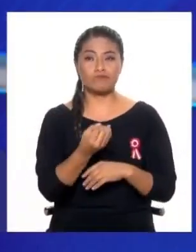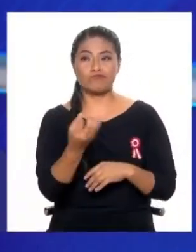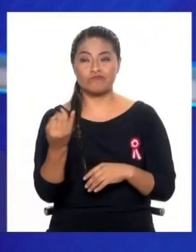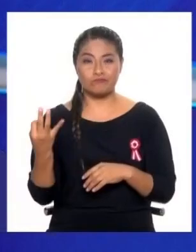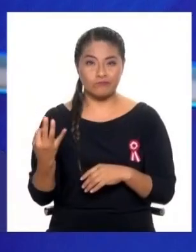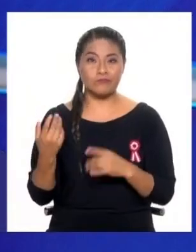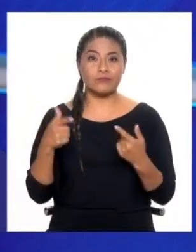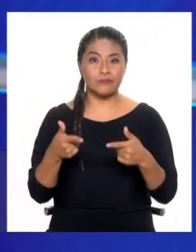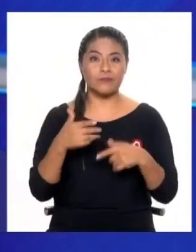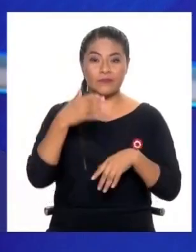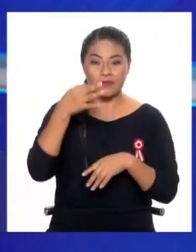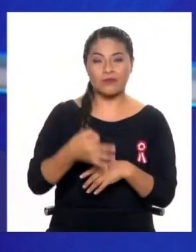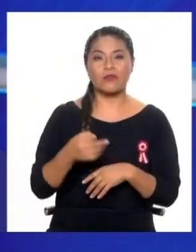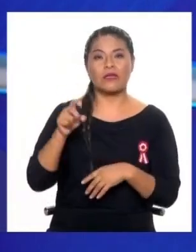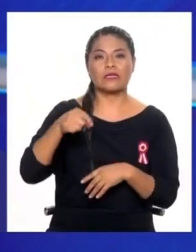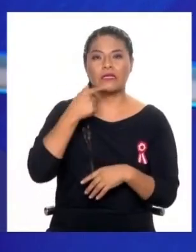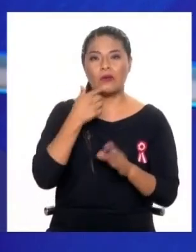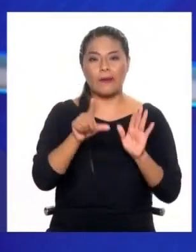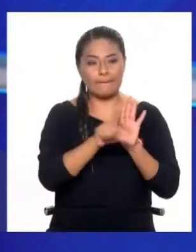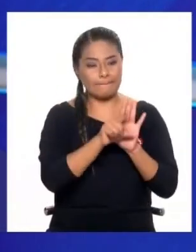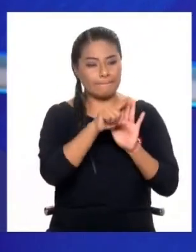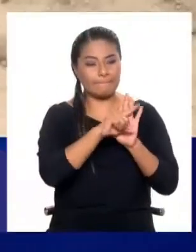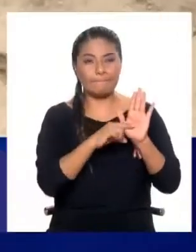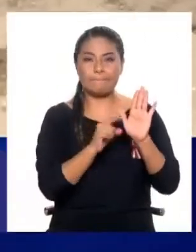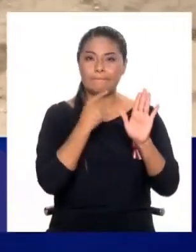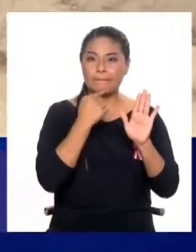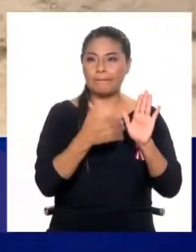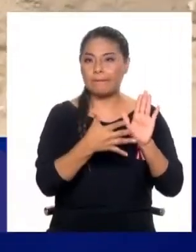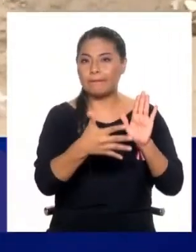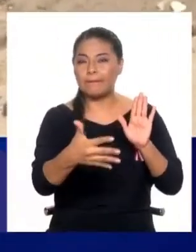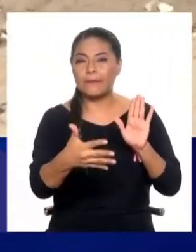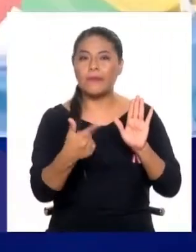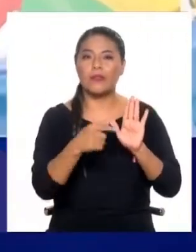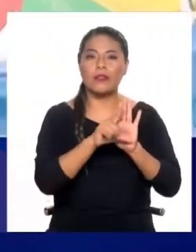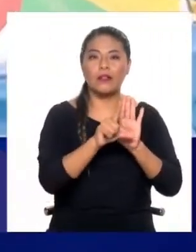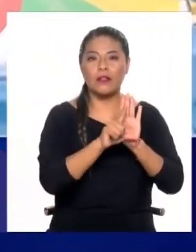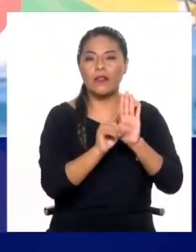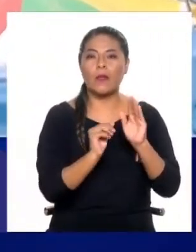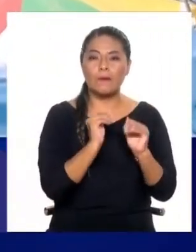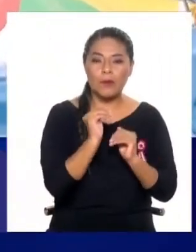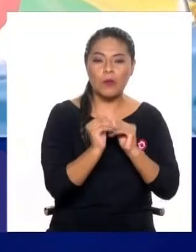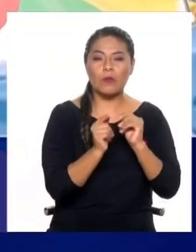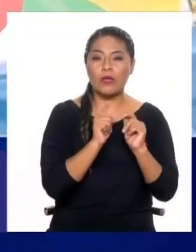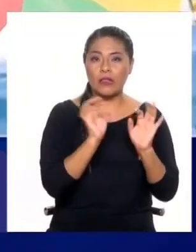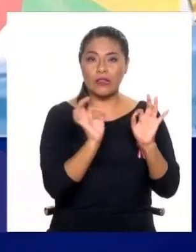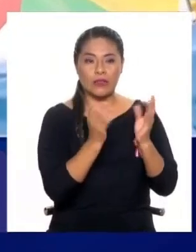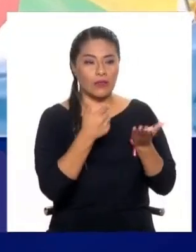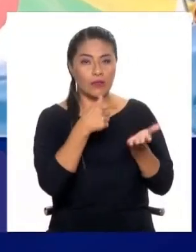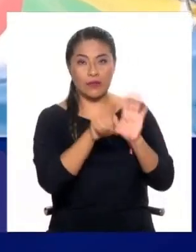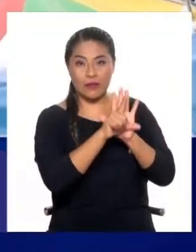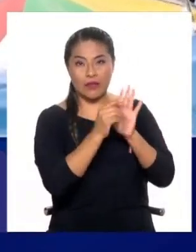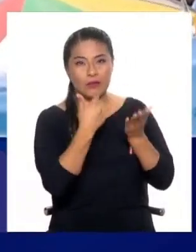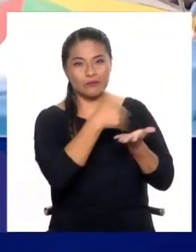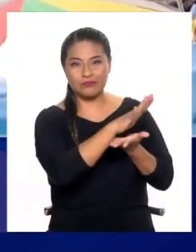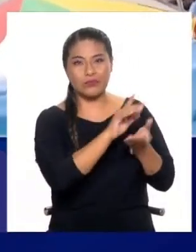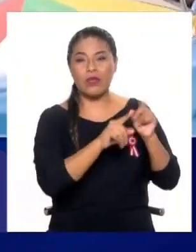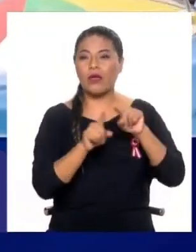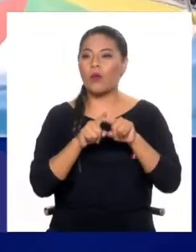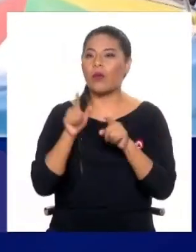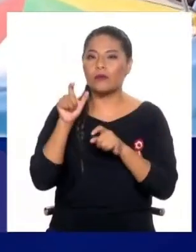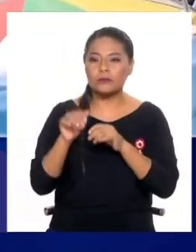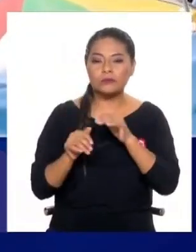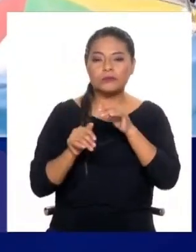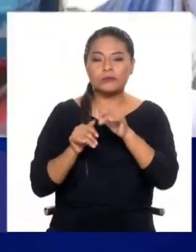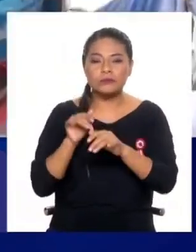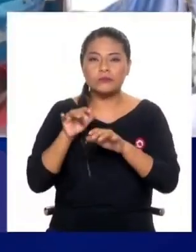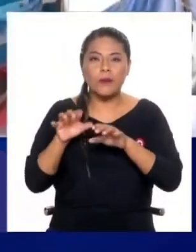la informalidad y la necesidad se van de la mano y van de a poco tomando y comiendo estos lugares tan valiosos para la memoria